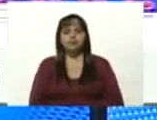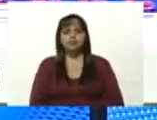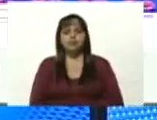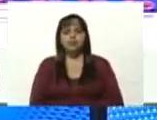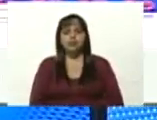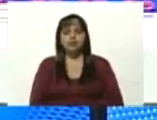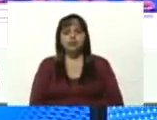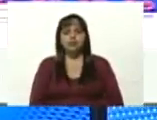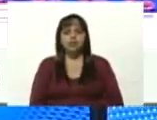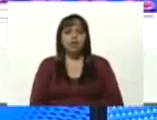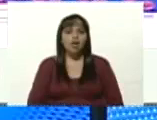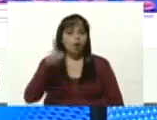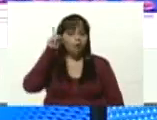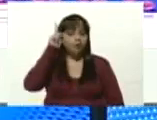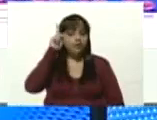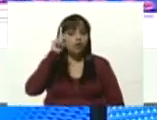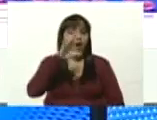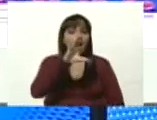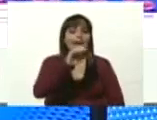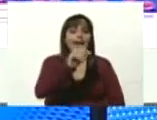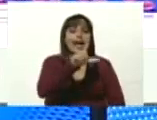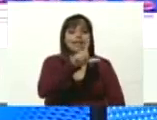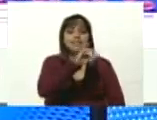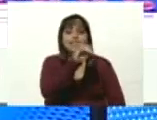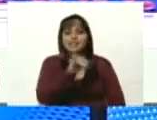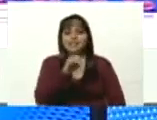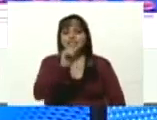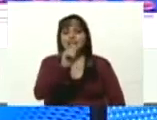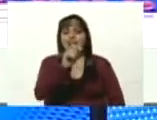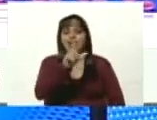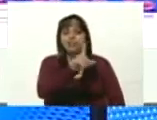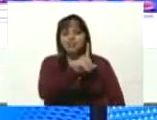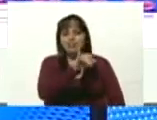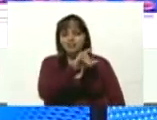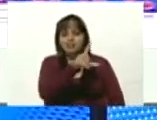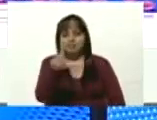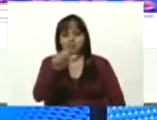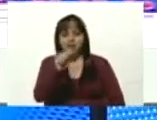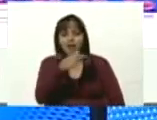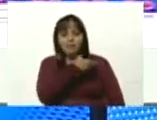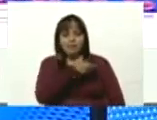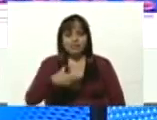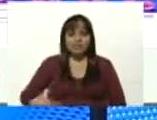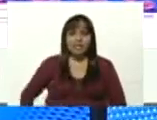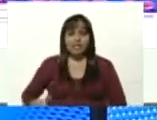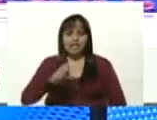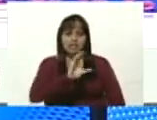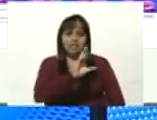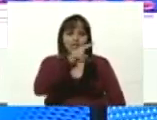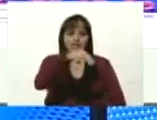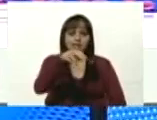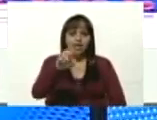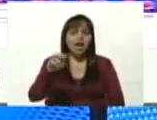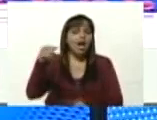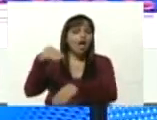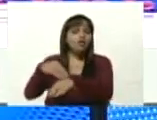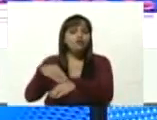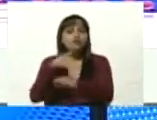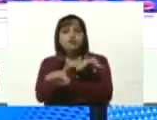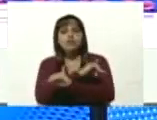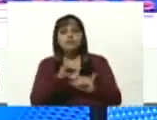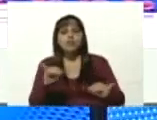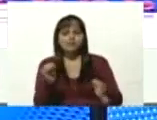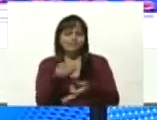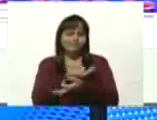profesor Pedro Calzadilla presidente del Consejo Nacional Electoral anunció que culminó de